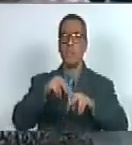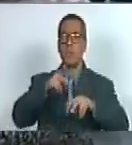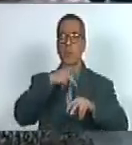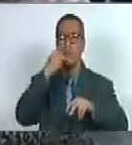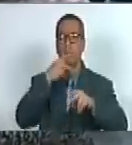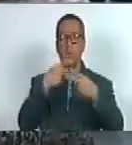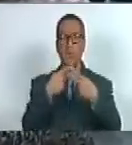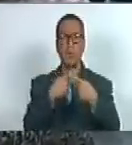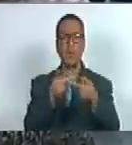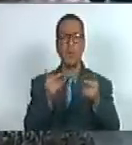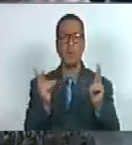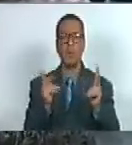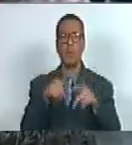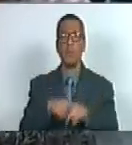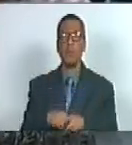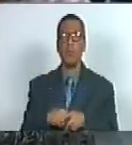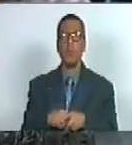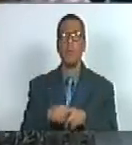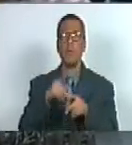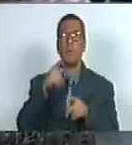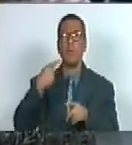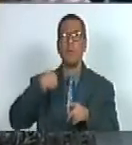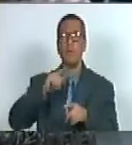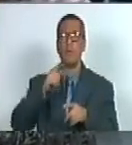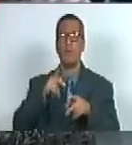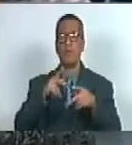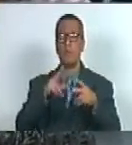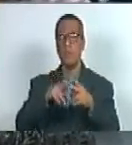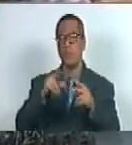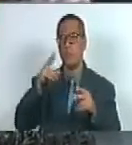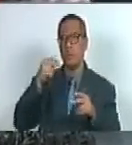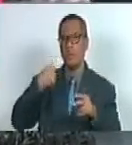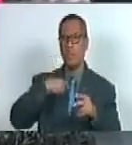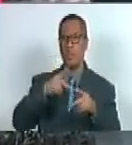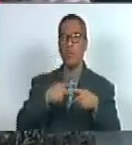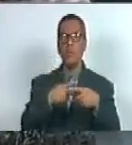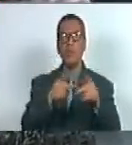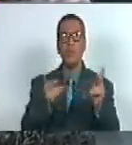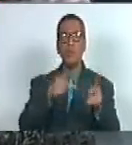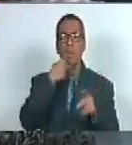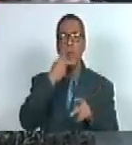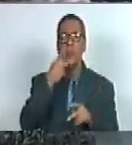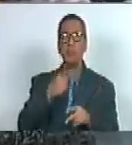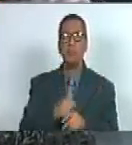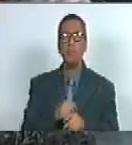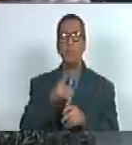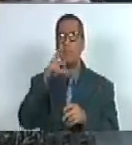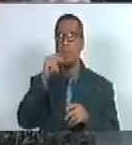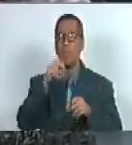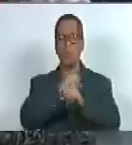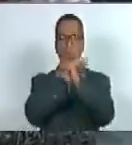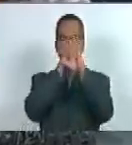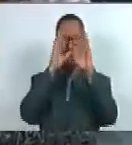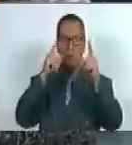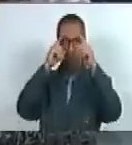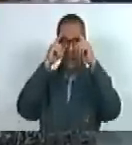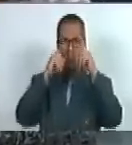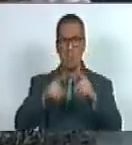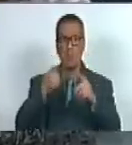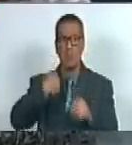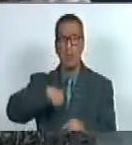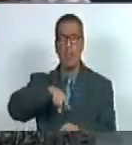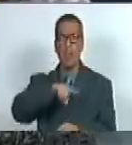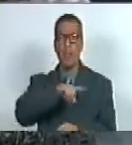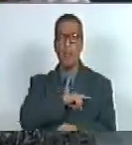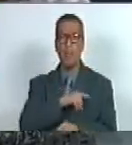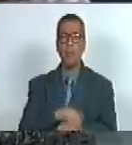públicas porque si no se es sujeto de políticas públicas no está claramente definido nuestra